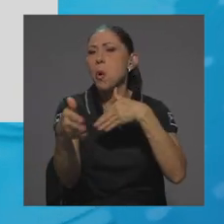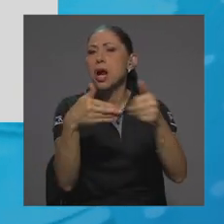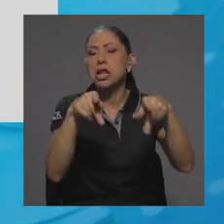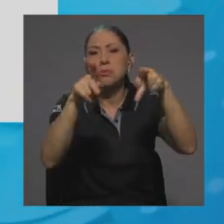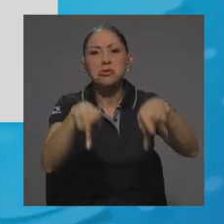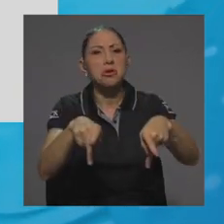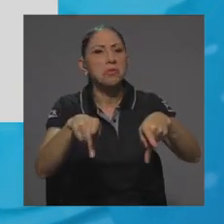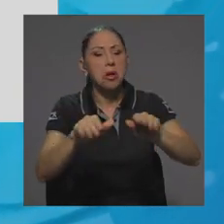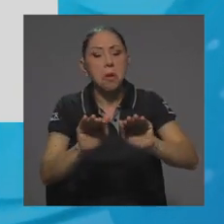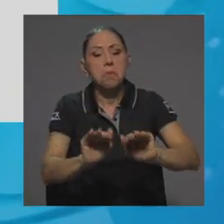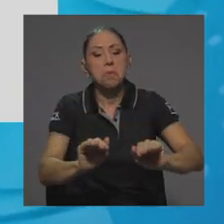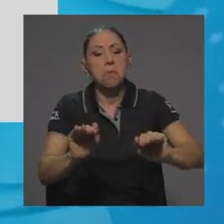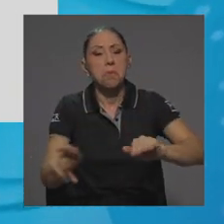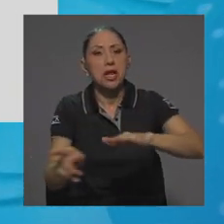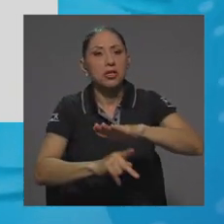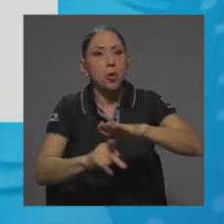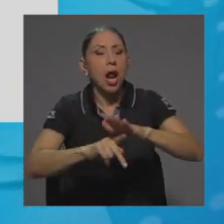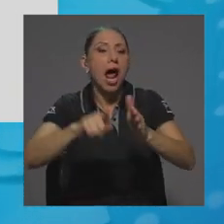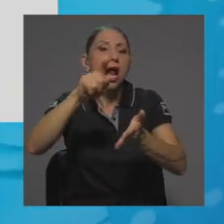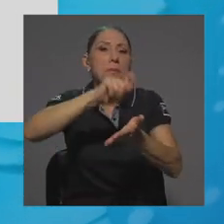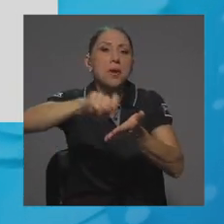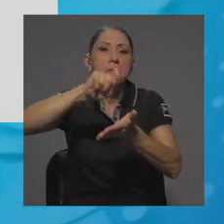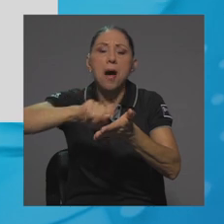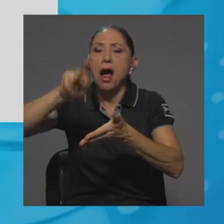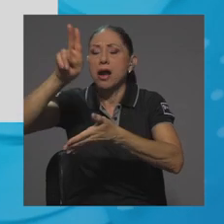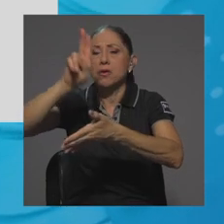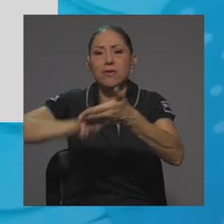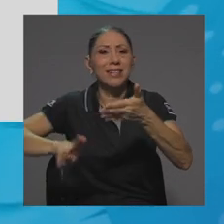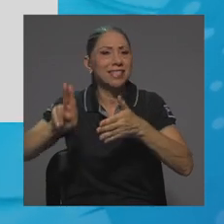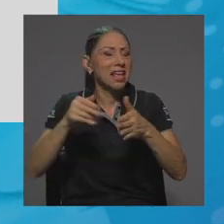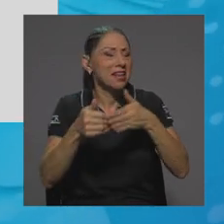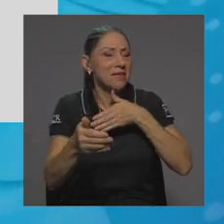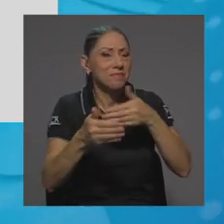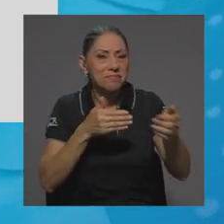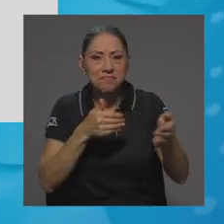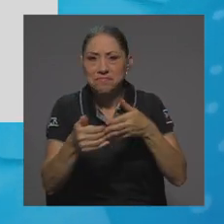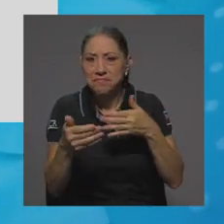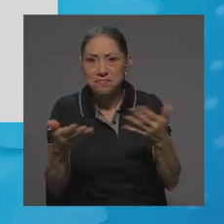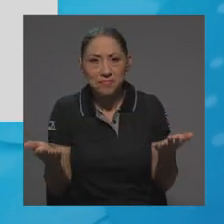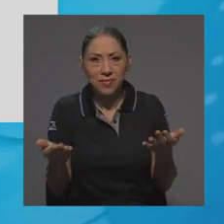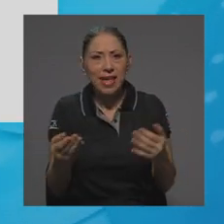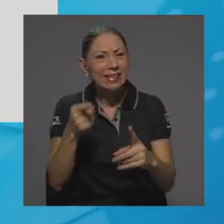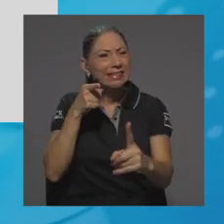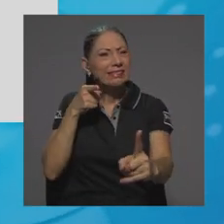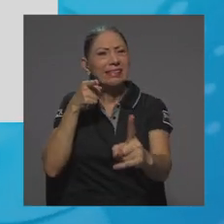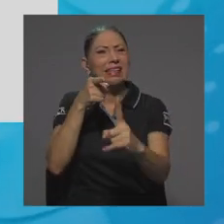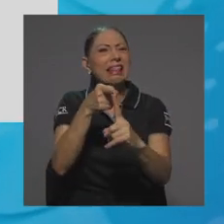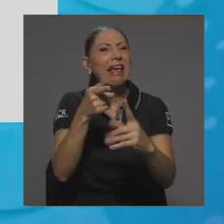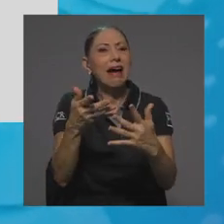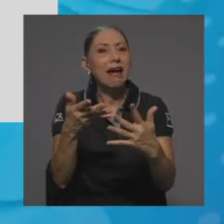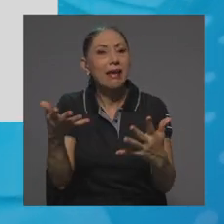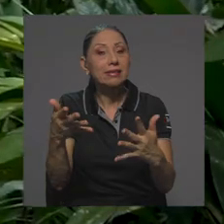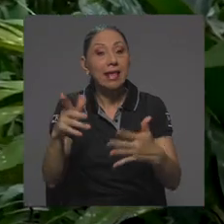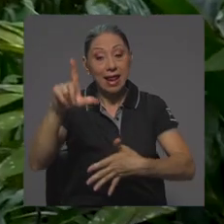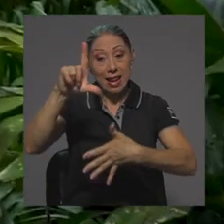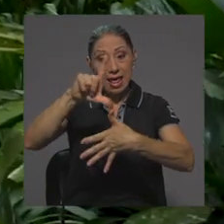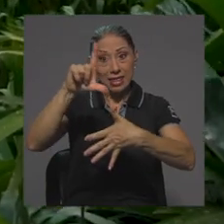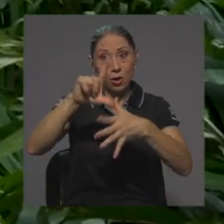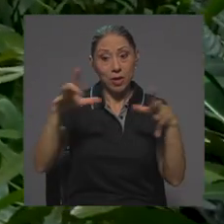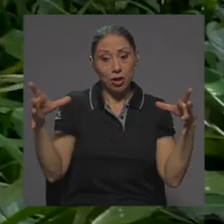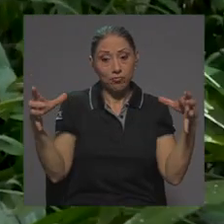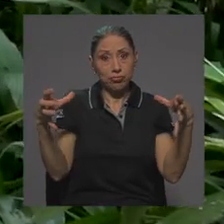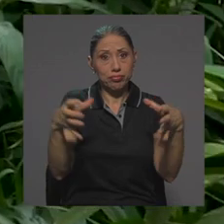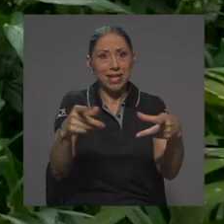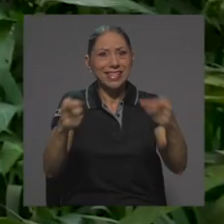preescolar, primaria, universitario. La idea es reunir a Latinoamérica para